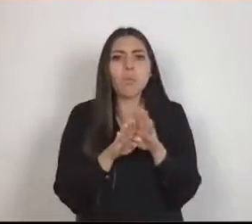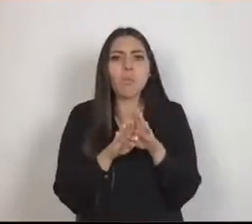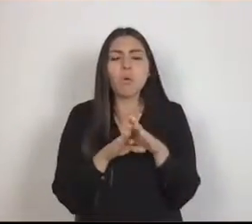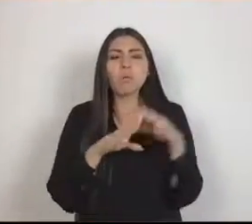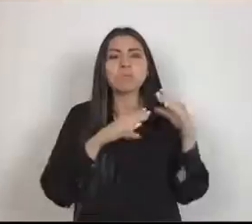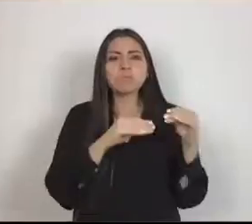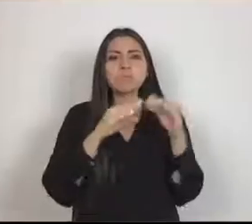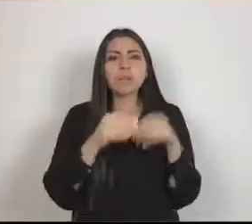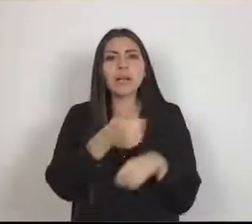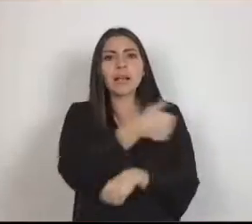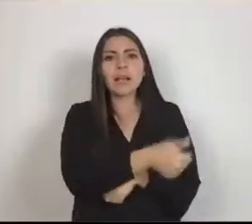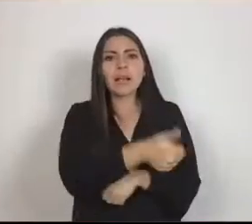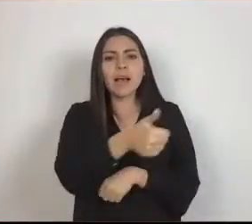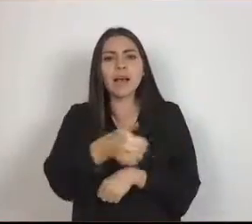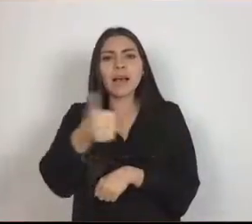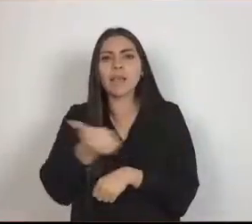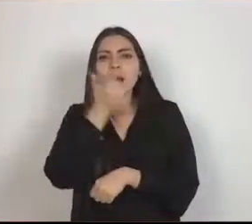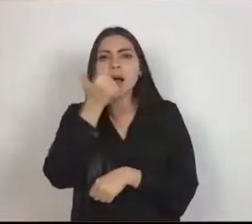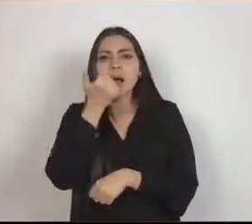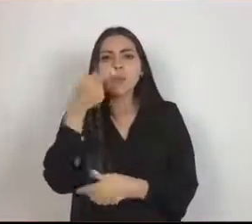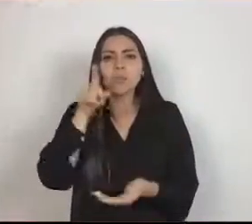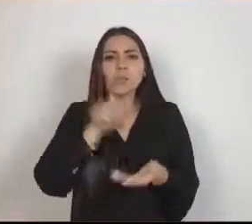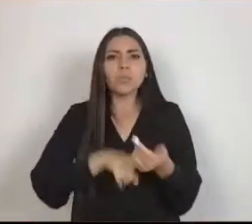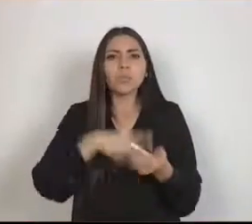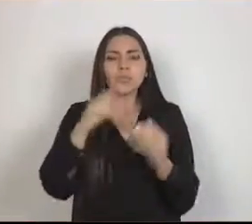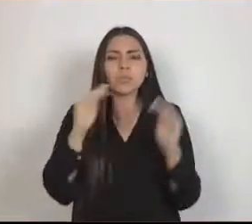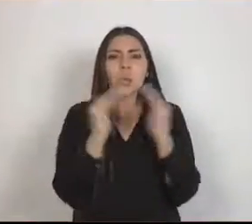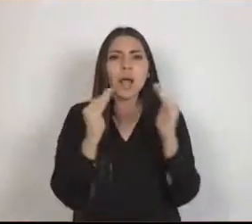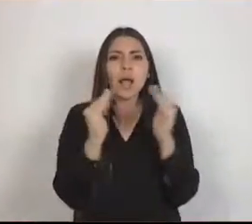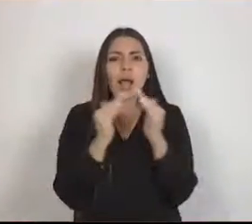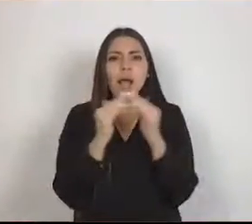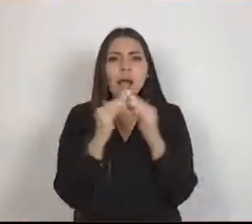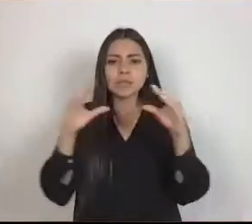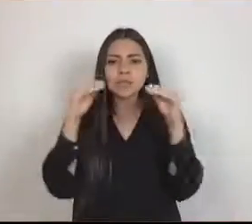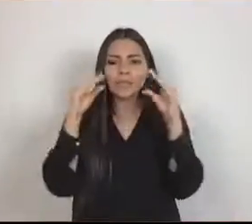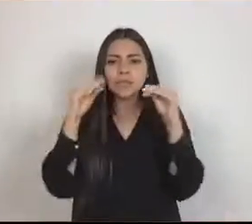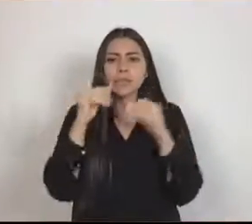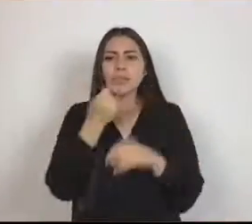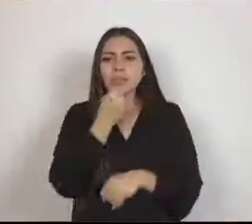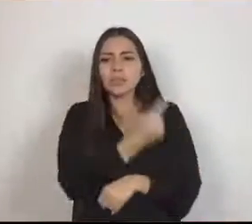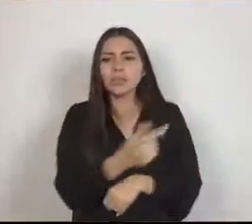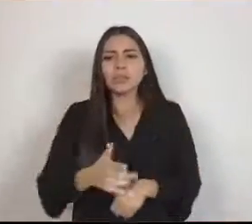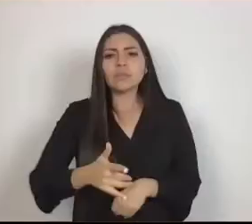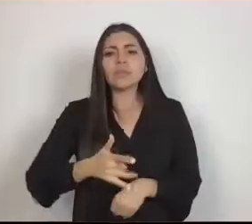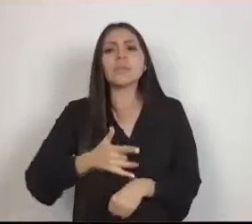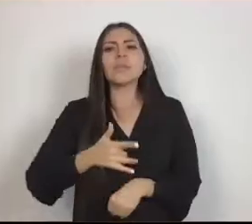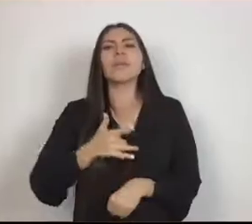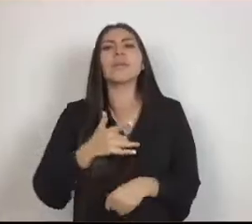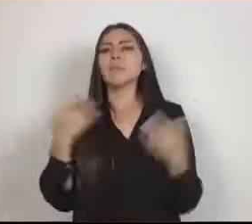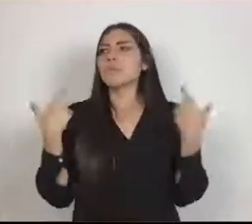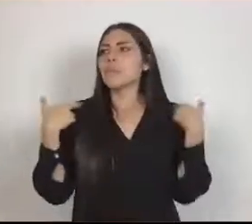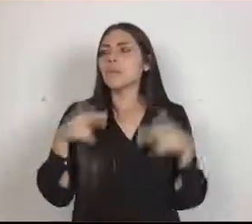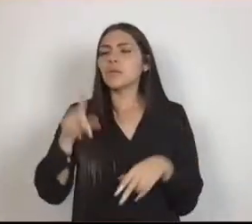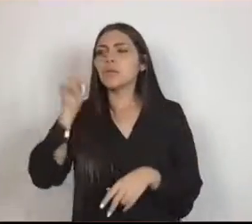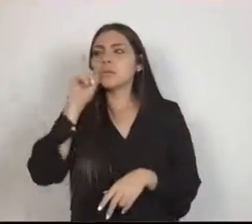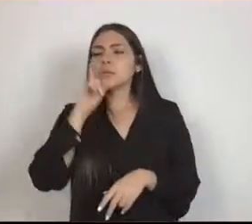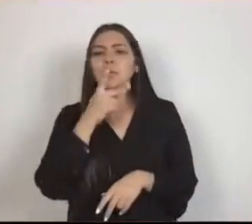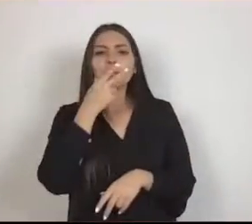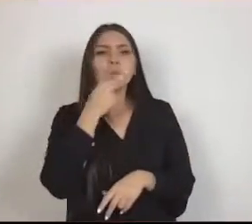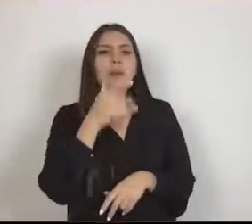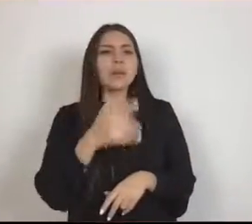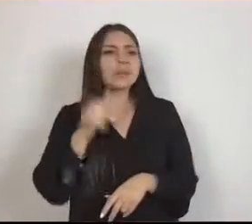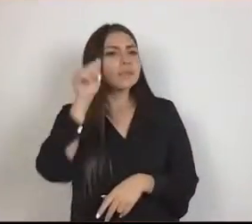y sentir que su maestro, su maestra, siempre estarán con ellos, haciendo posible